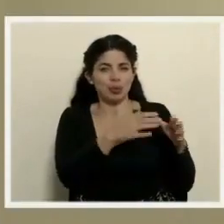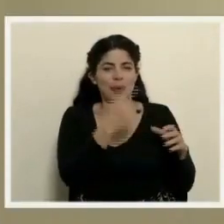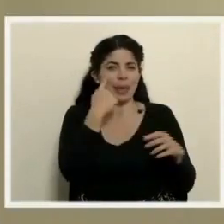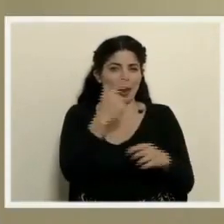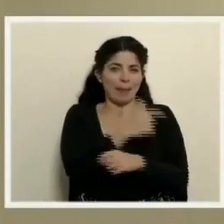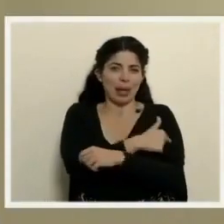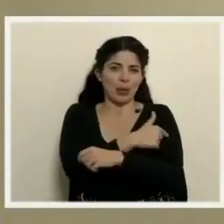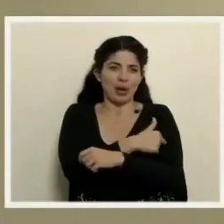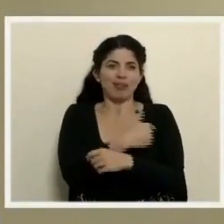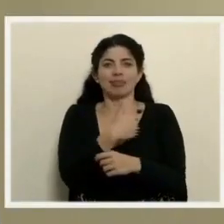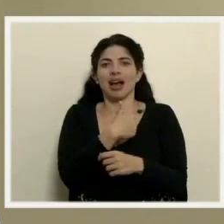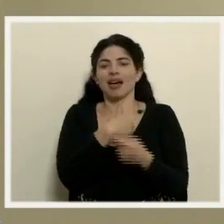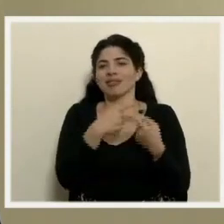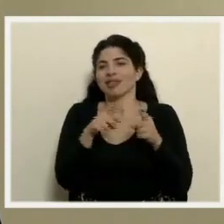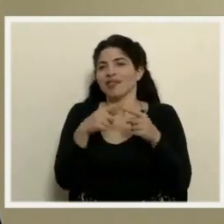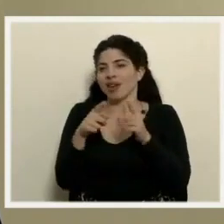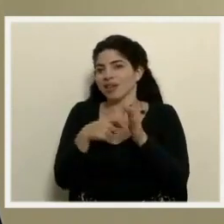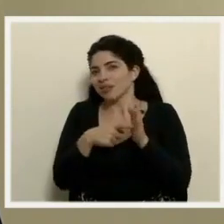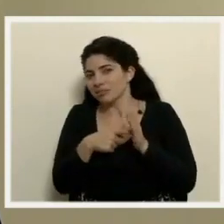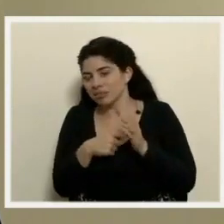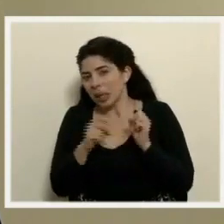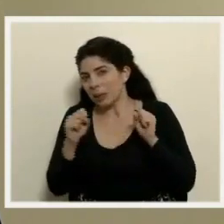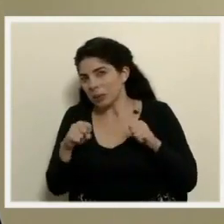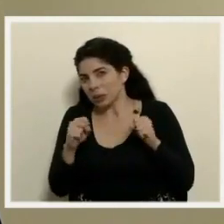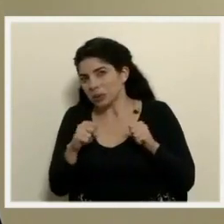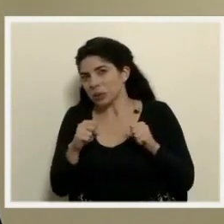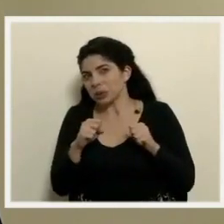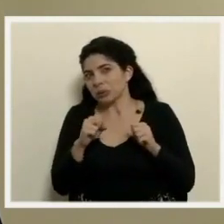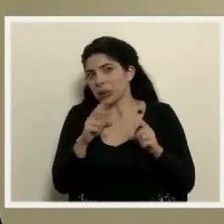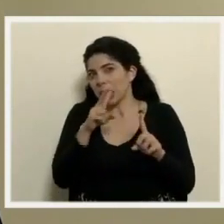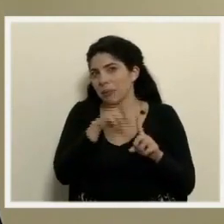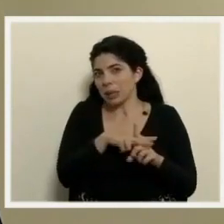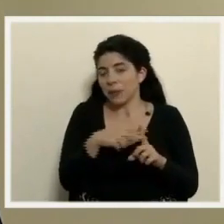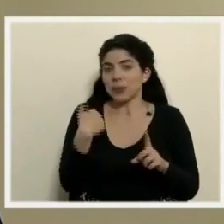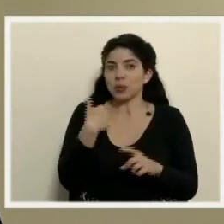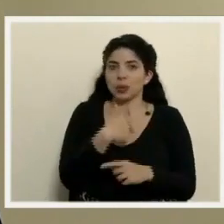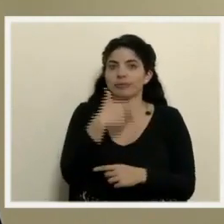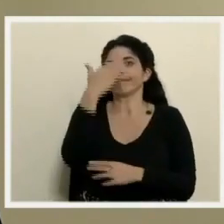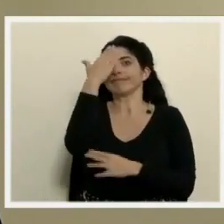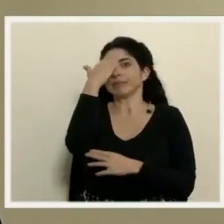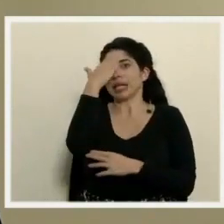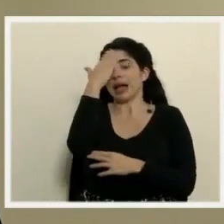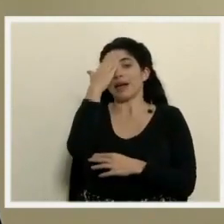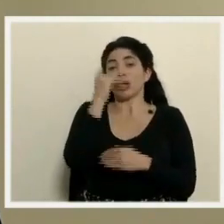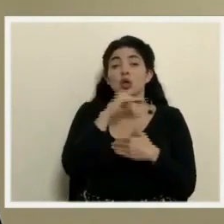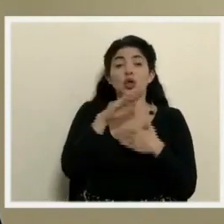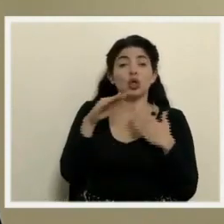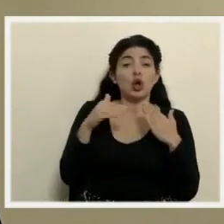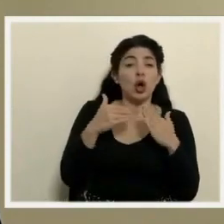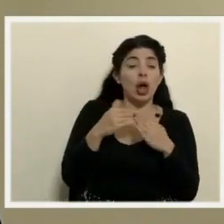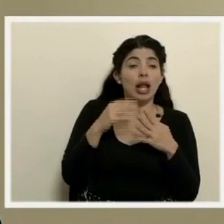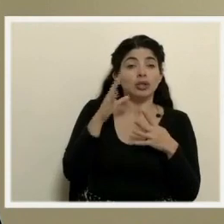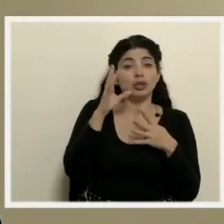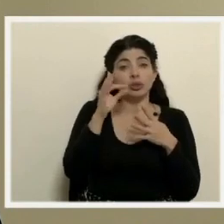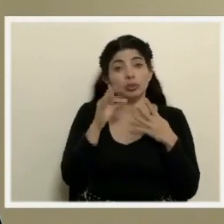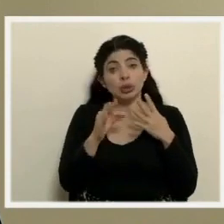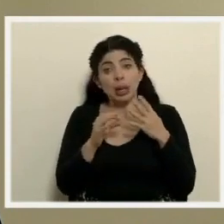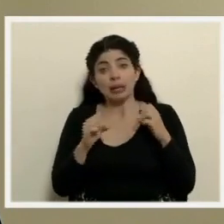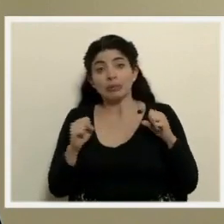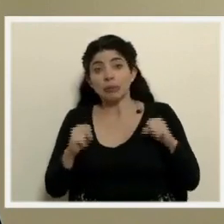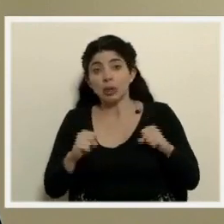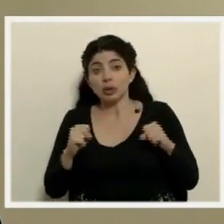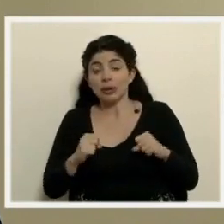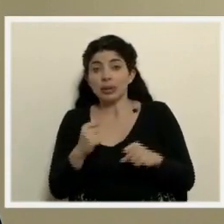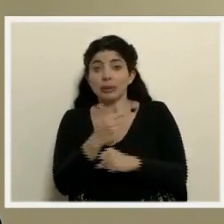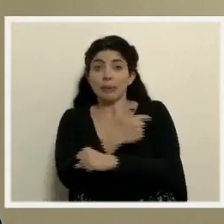y claro que hay diferentes criterios que se podrían aplicar sabemos que dentro de todas las posibilidades de